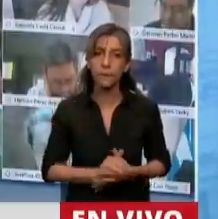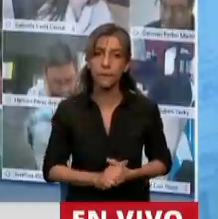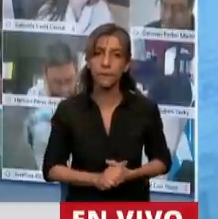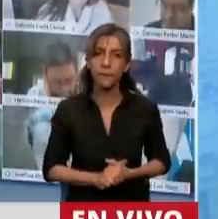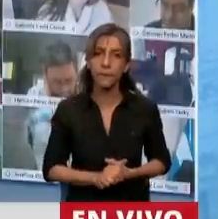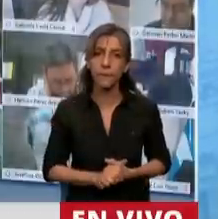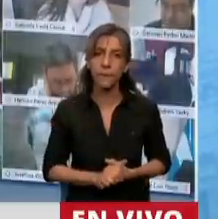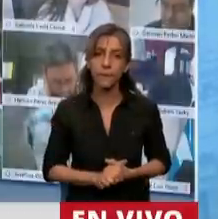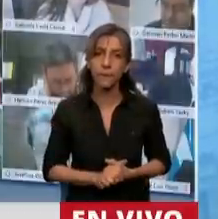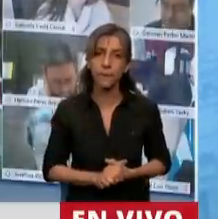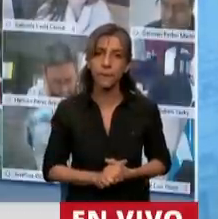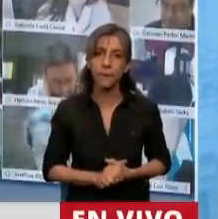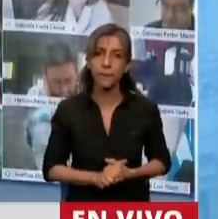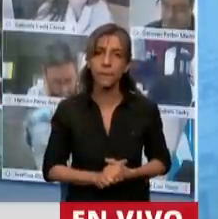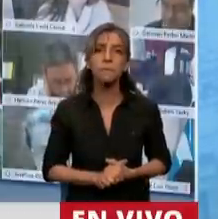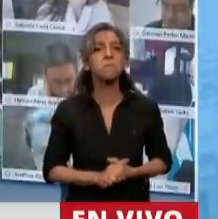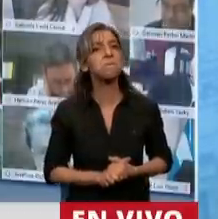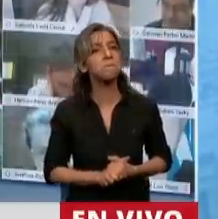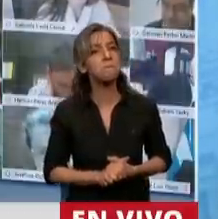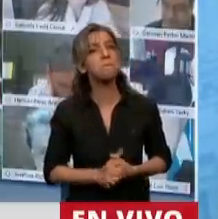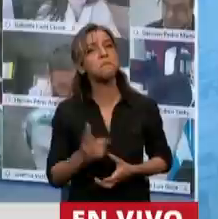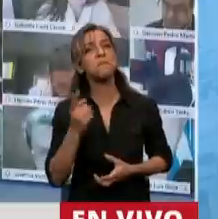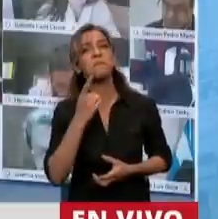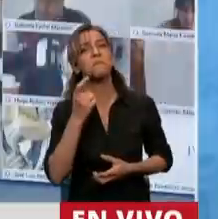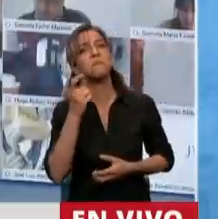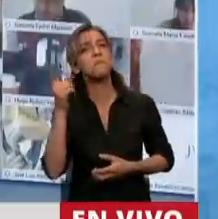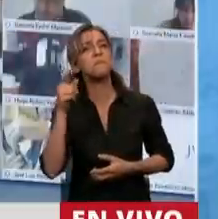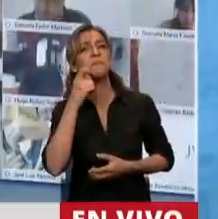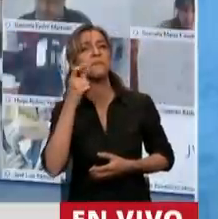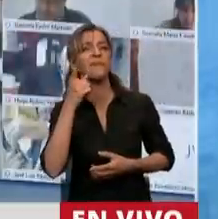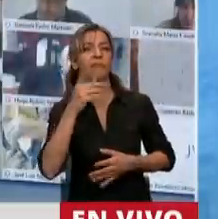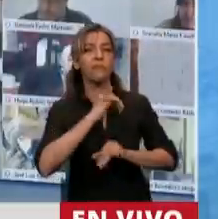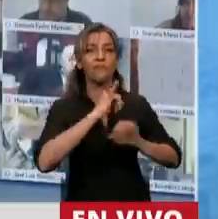nos mantienen a todos encerrados